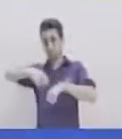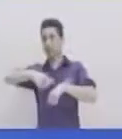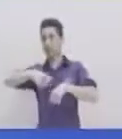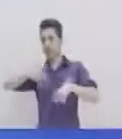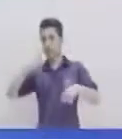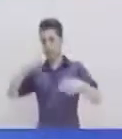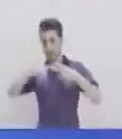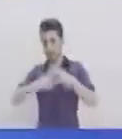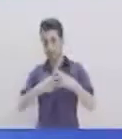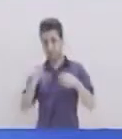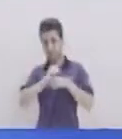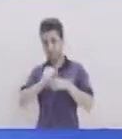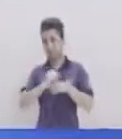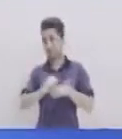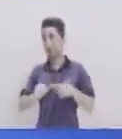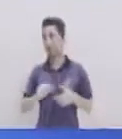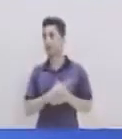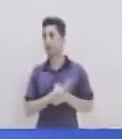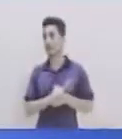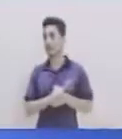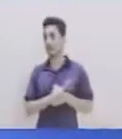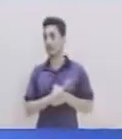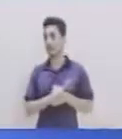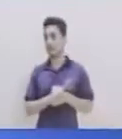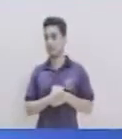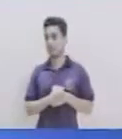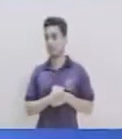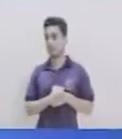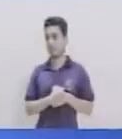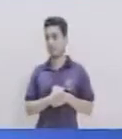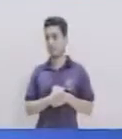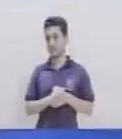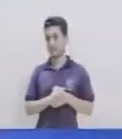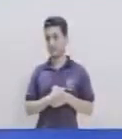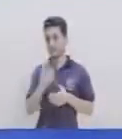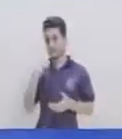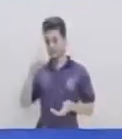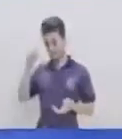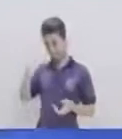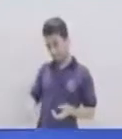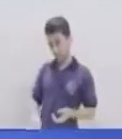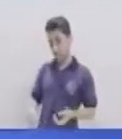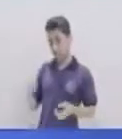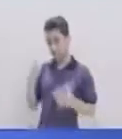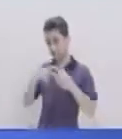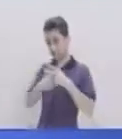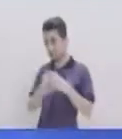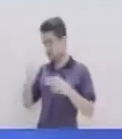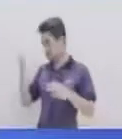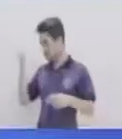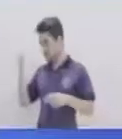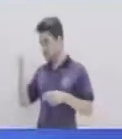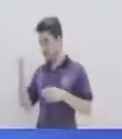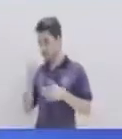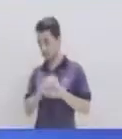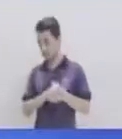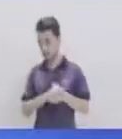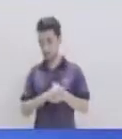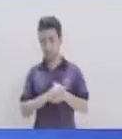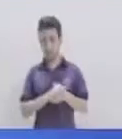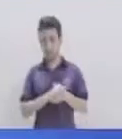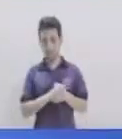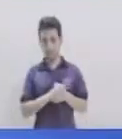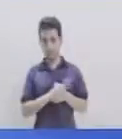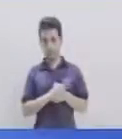Para empezar Los ejercicios Te vuelvo a repetir Vamos abajo Y empezamos Con Puente